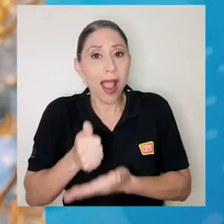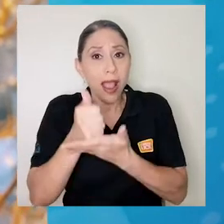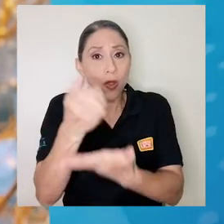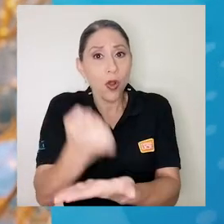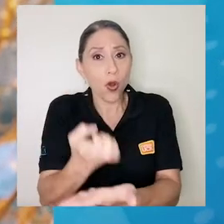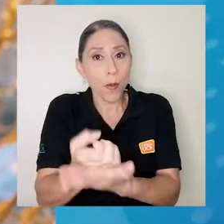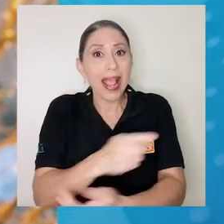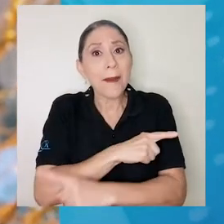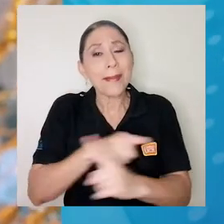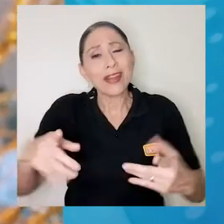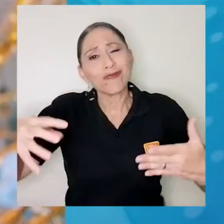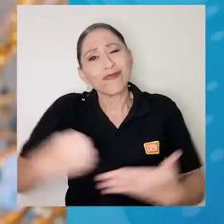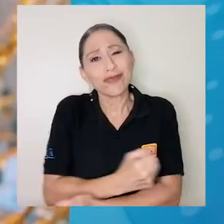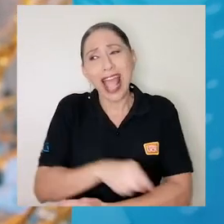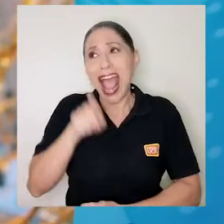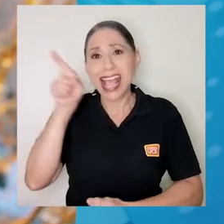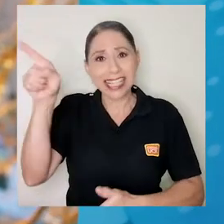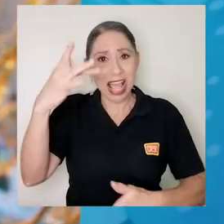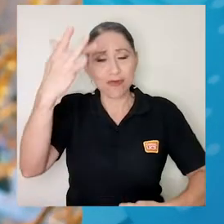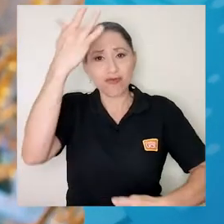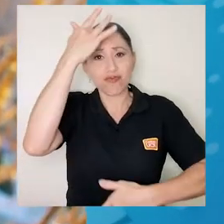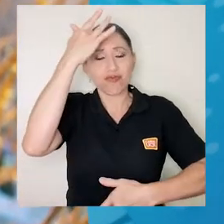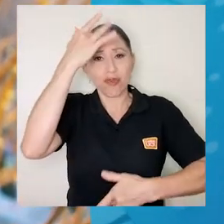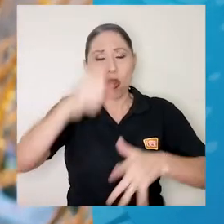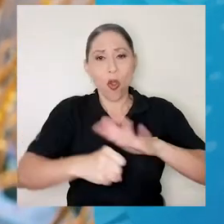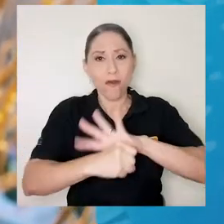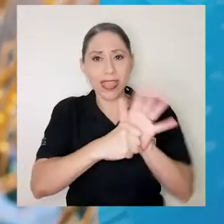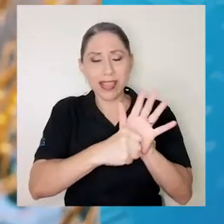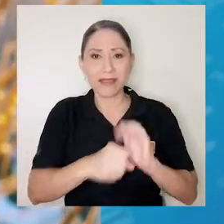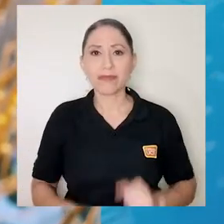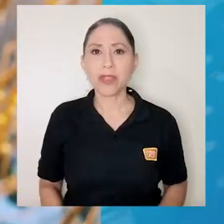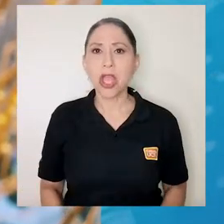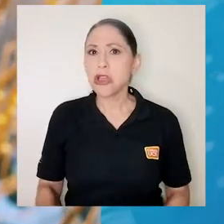desafortunadamente allá contrajo la COVID-19.